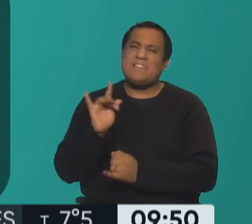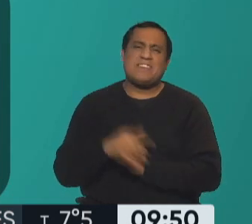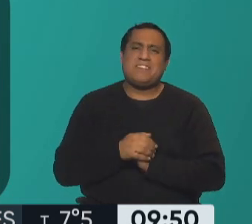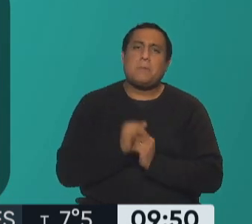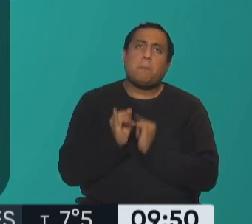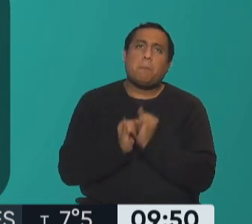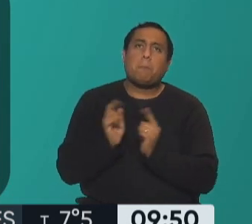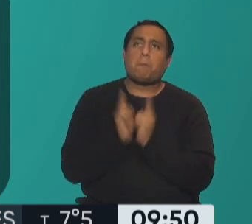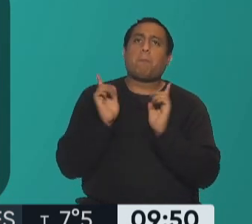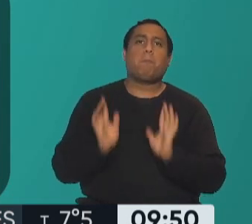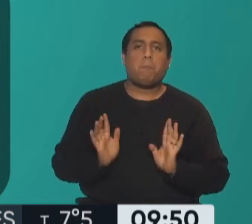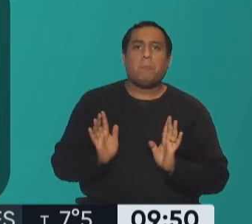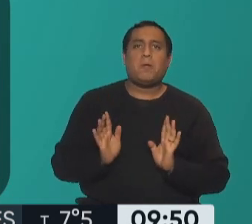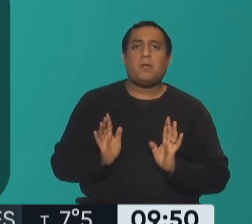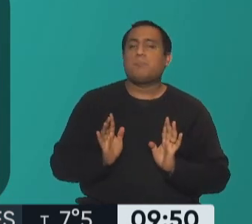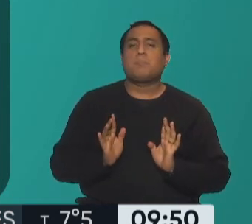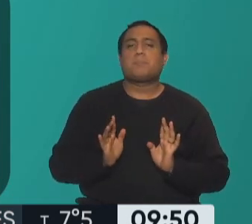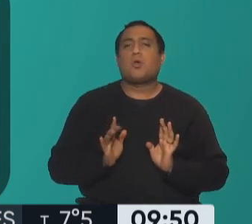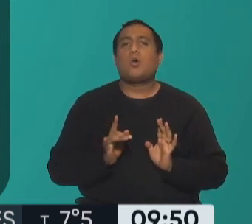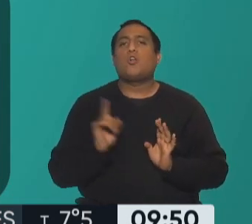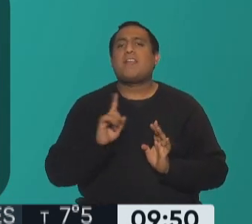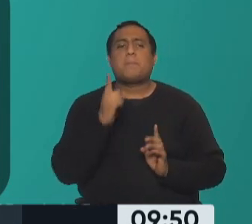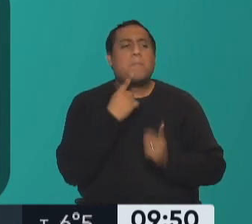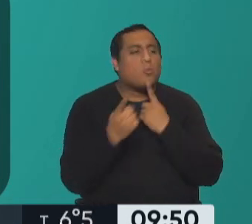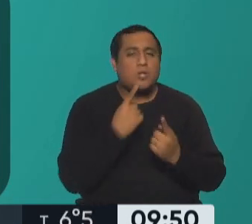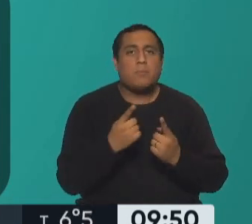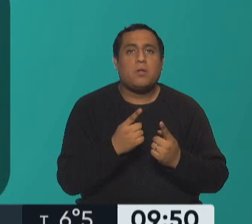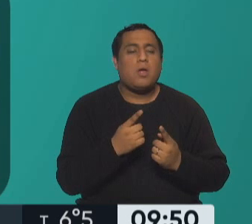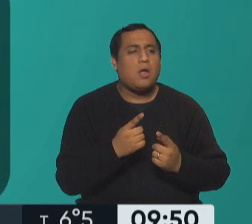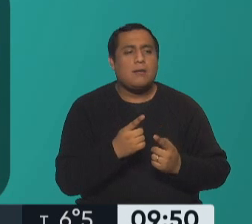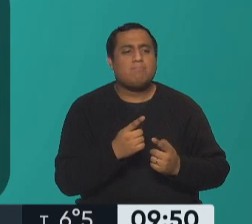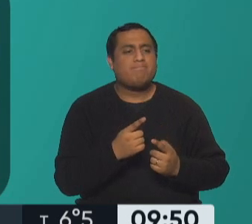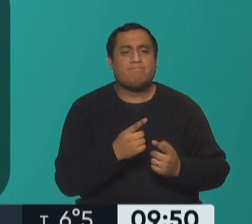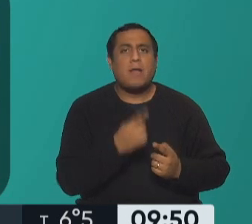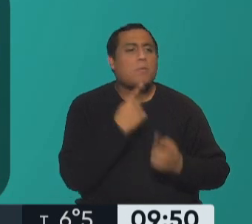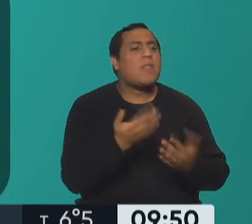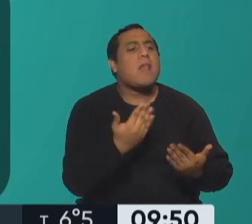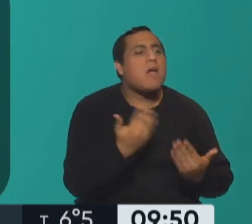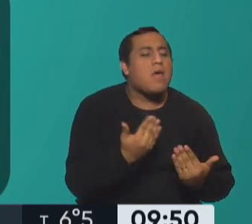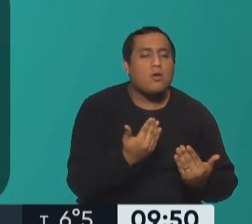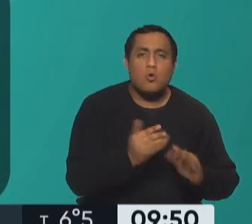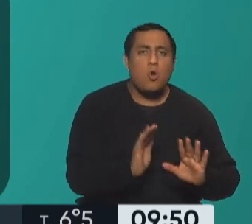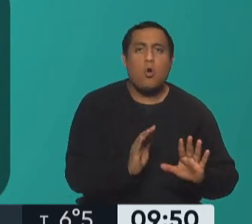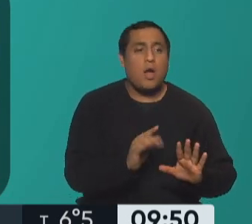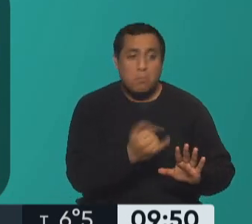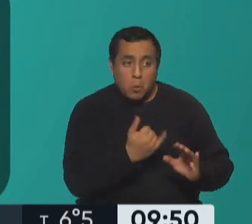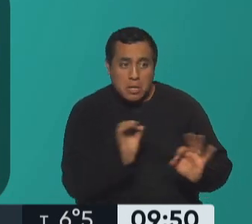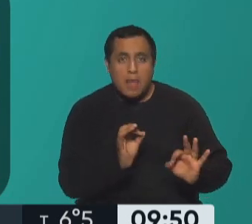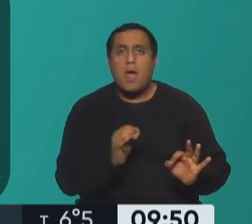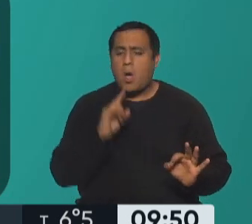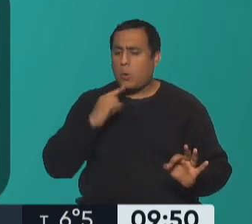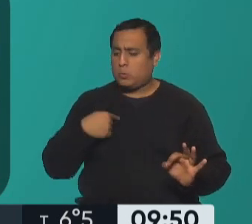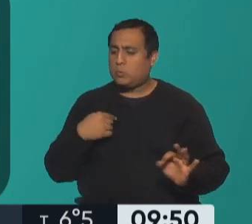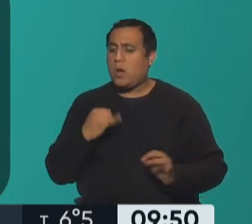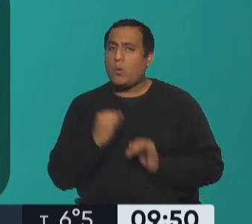preguntar preguntar preguntar si tu hijo no te cuenta más bien contale vos cosas cosas divertidas interesantes que valgan la pena